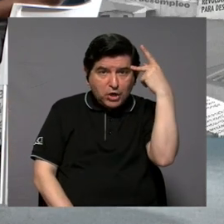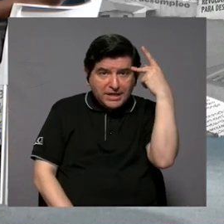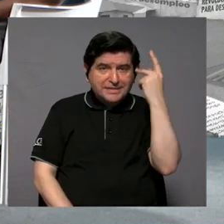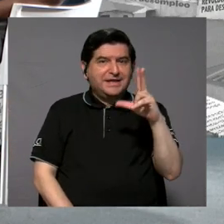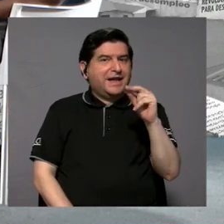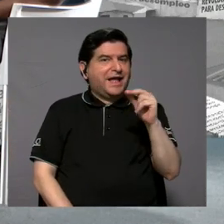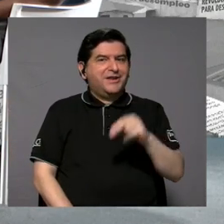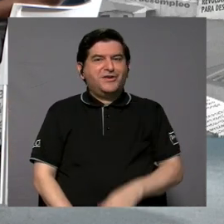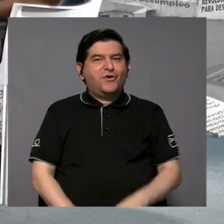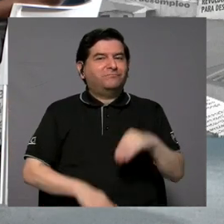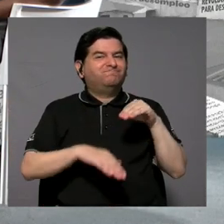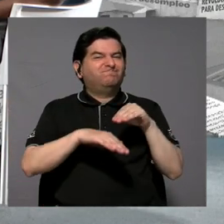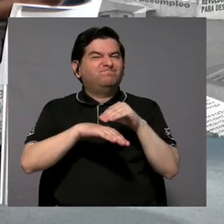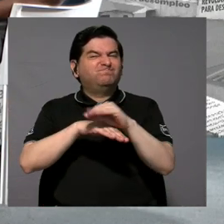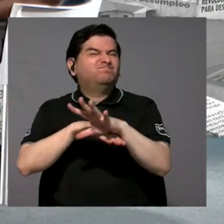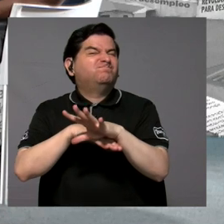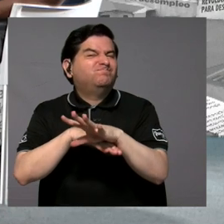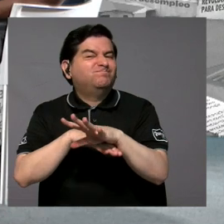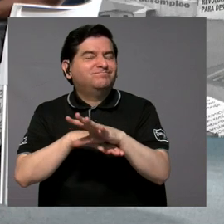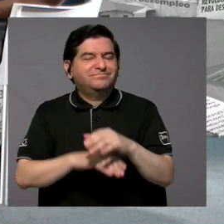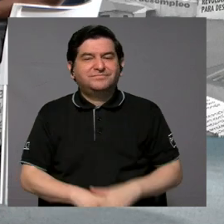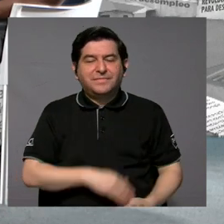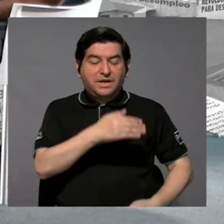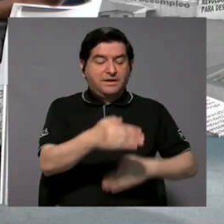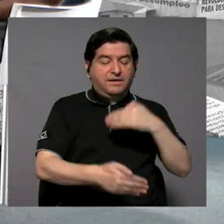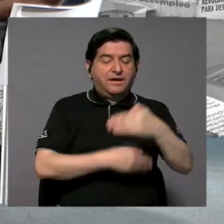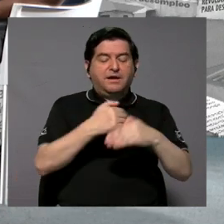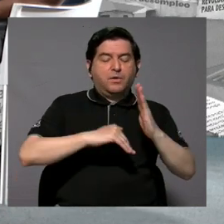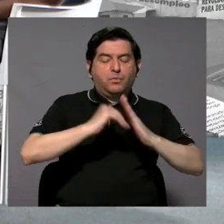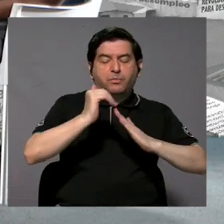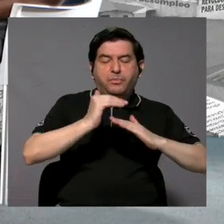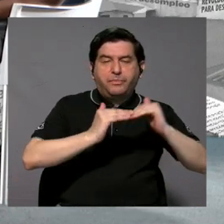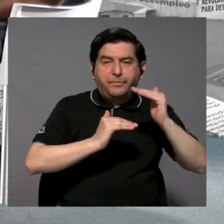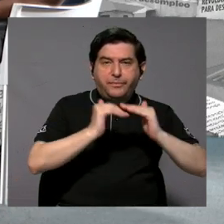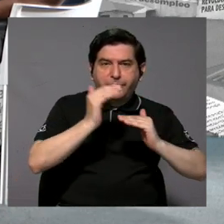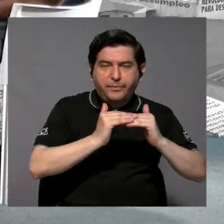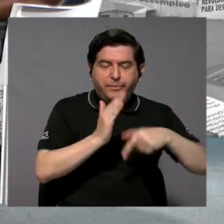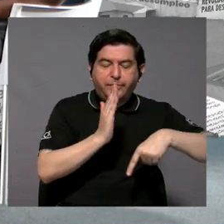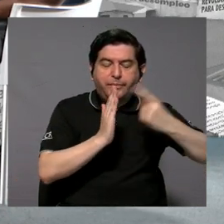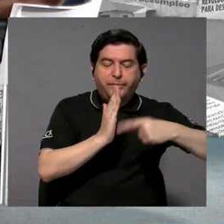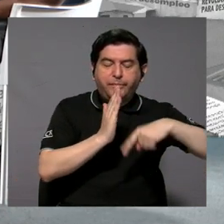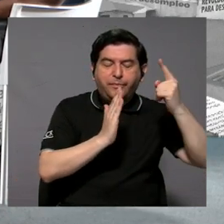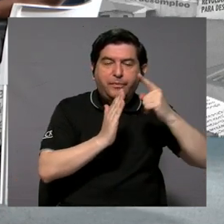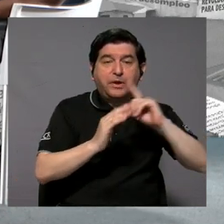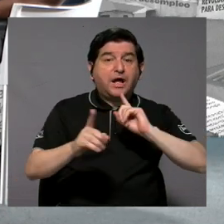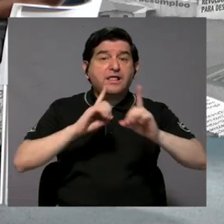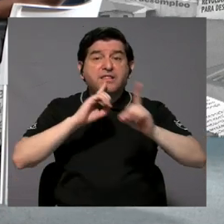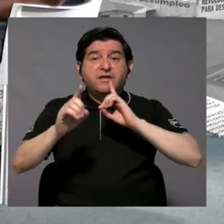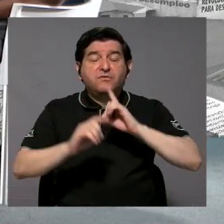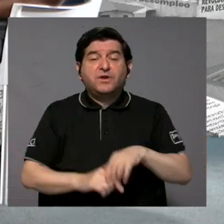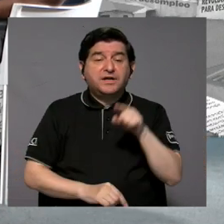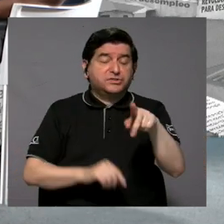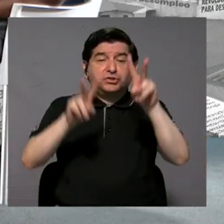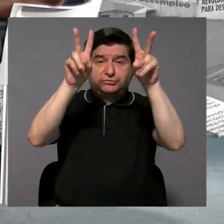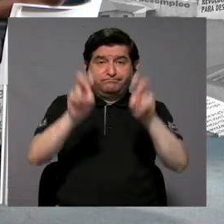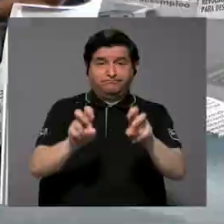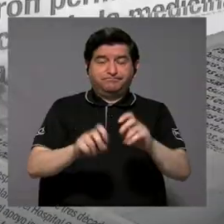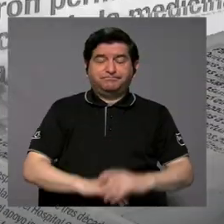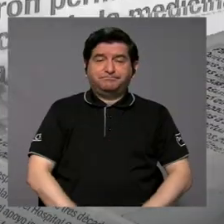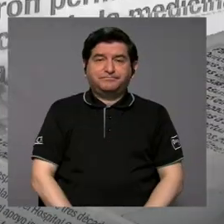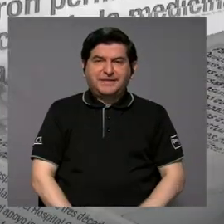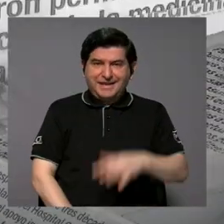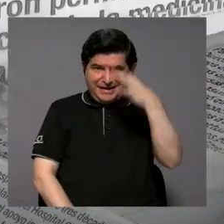no interfiera con el proceso de construcción, calificación y divulgación de las pruebas.